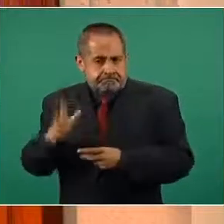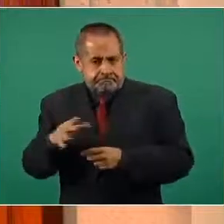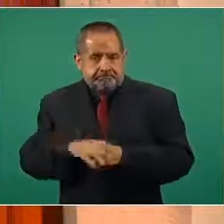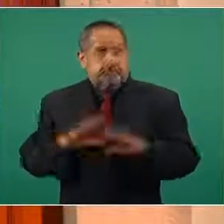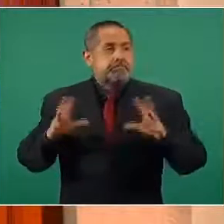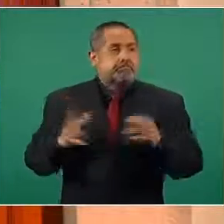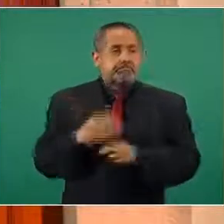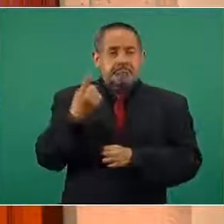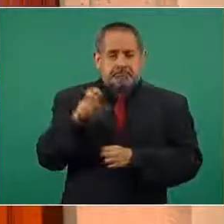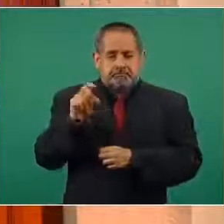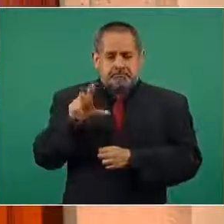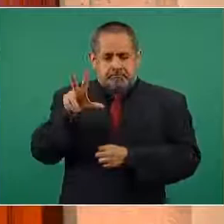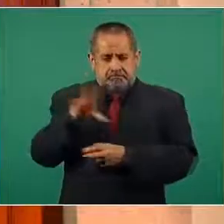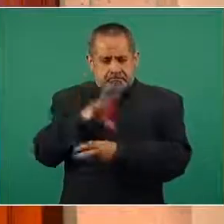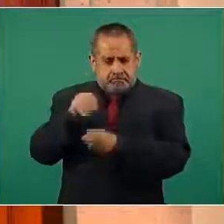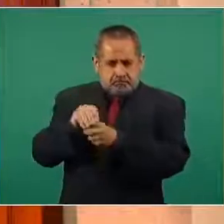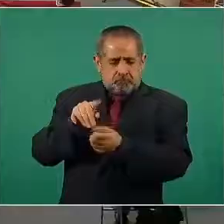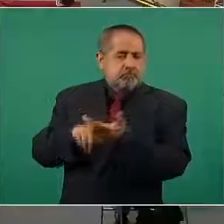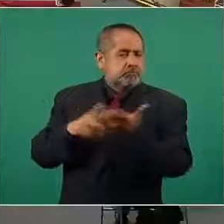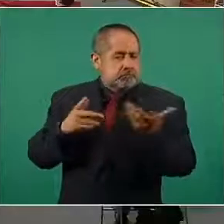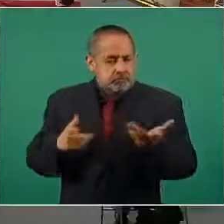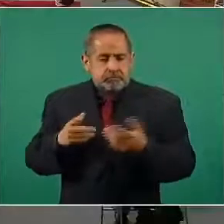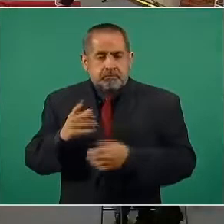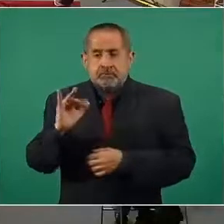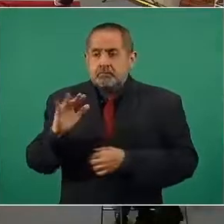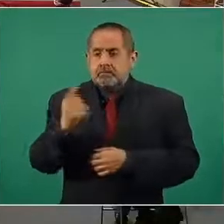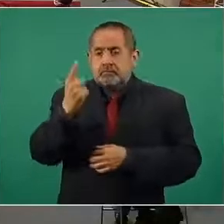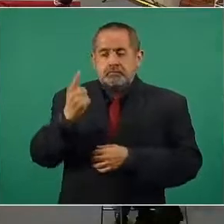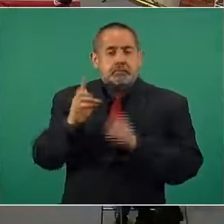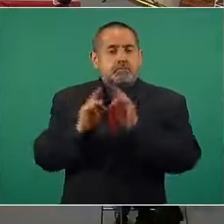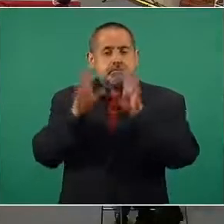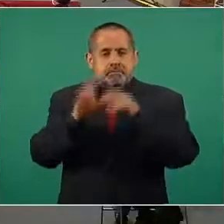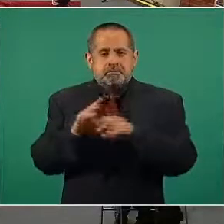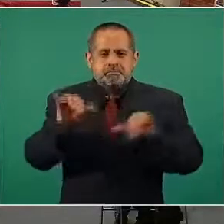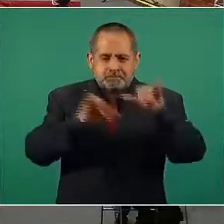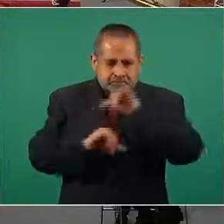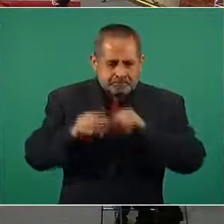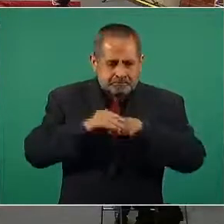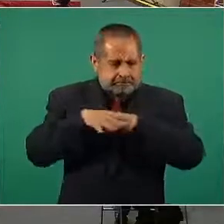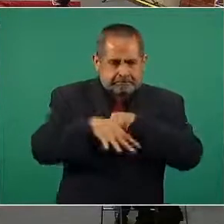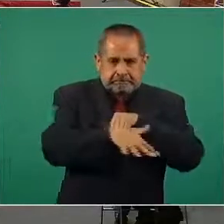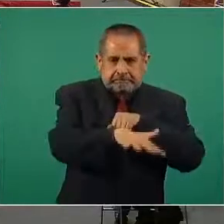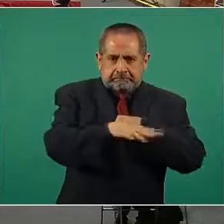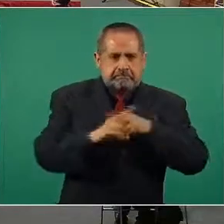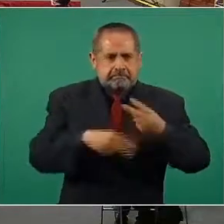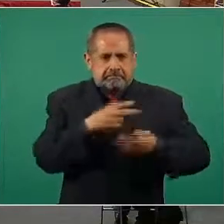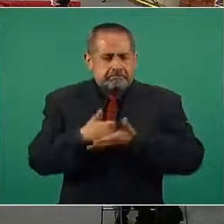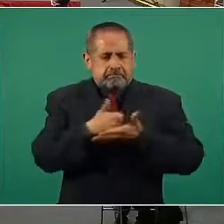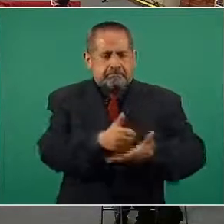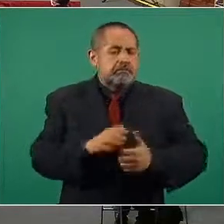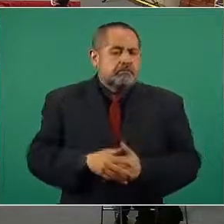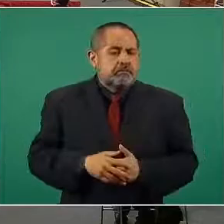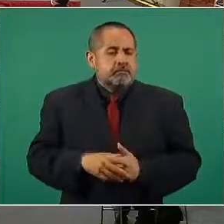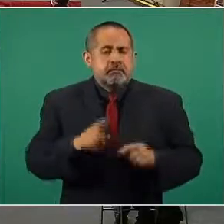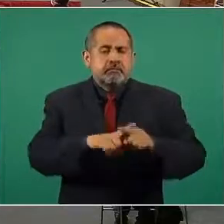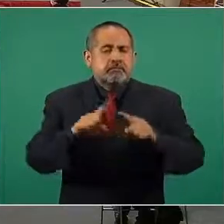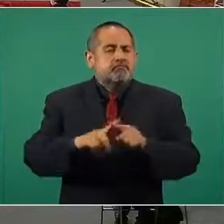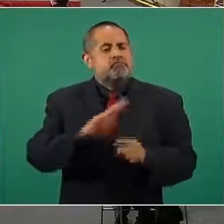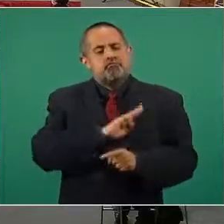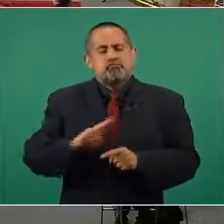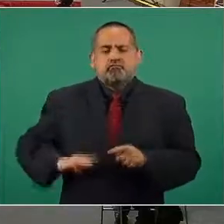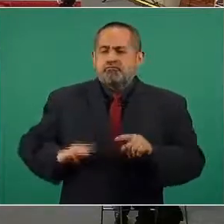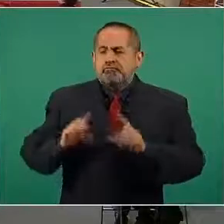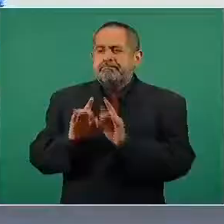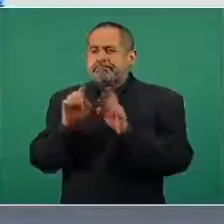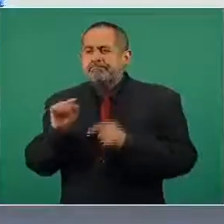en la temporada invernal y atención a 51 fenómenos químico-tecnológicos. En los municipios mayormente